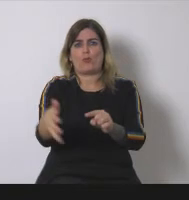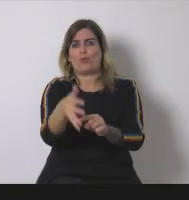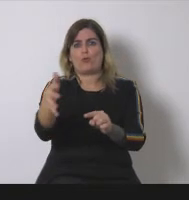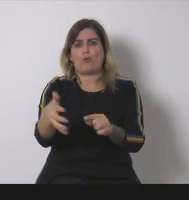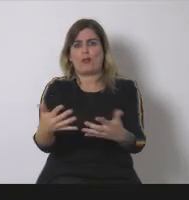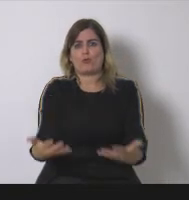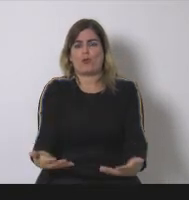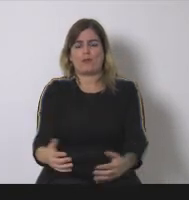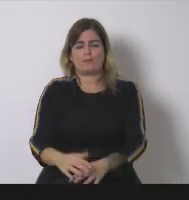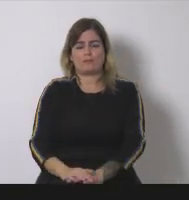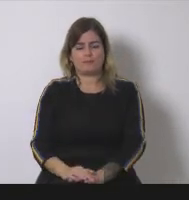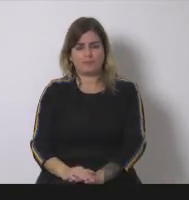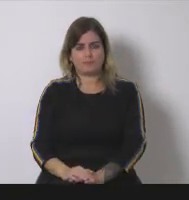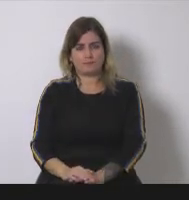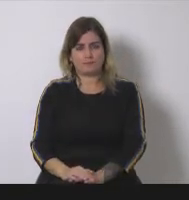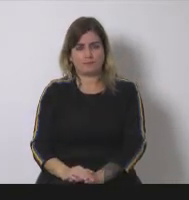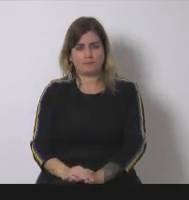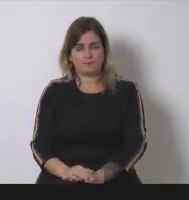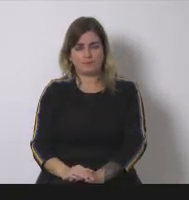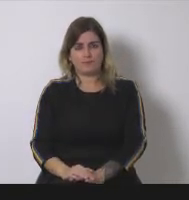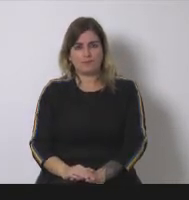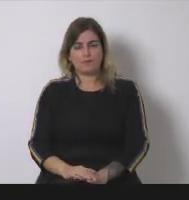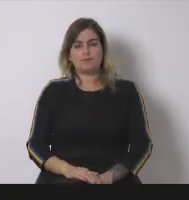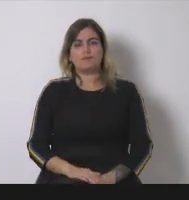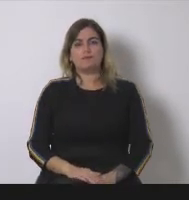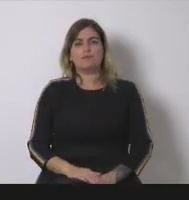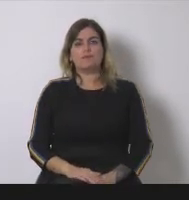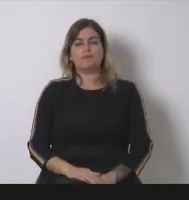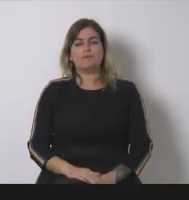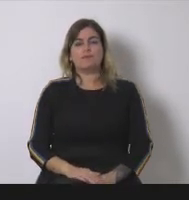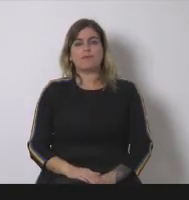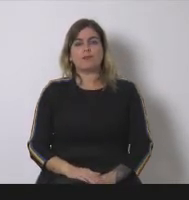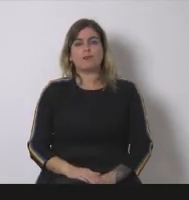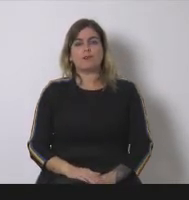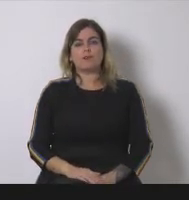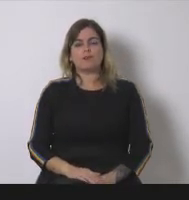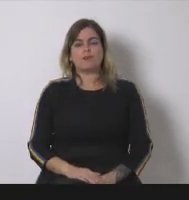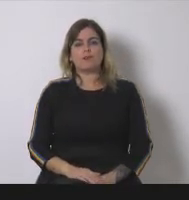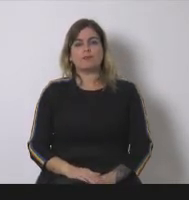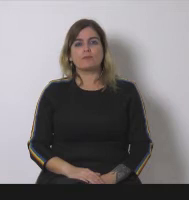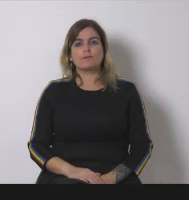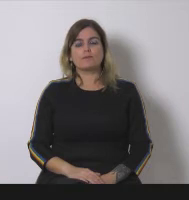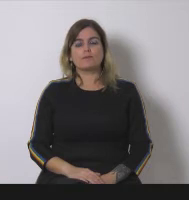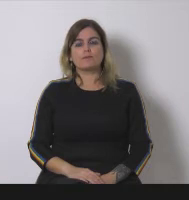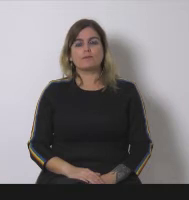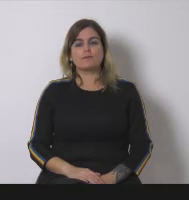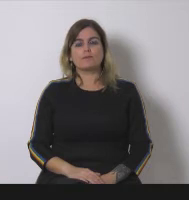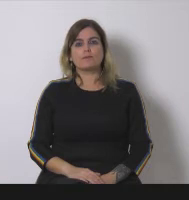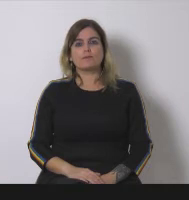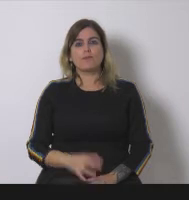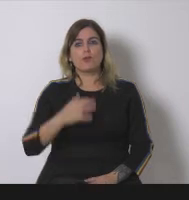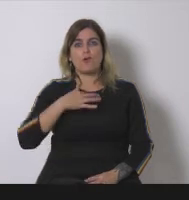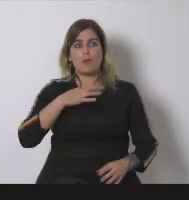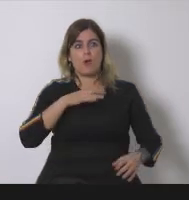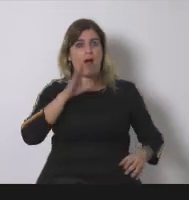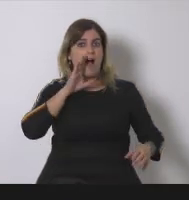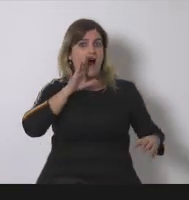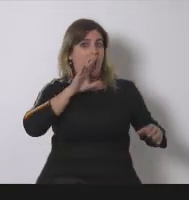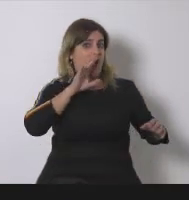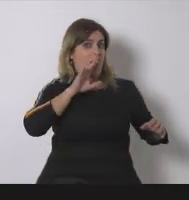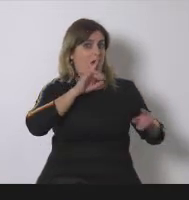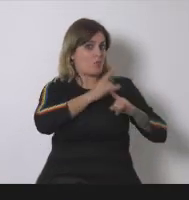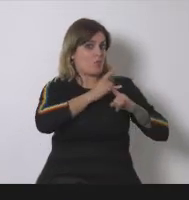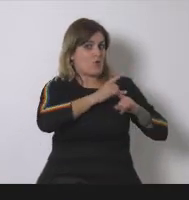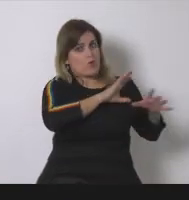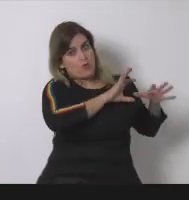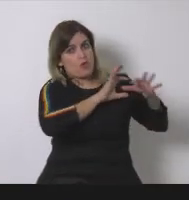en todo caso por retomar lo que estaba diciendo voy a empezar mi presentación por la cuestión del gap de emisiones